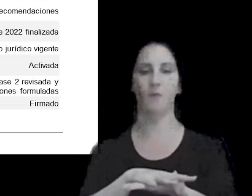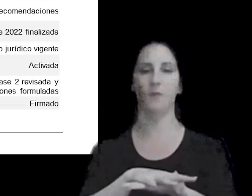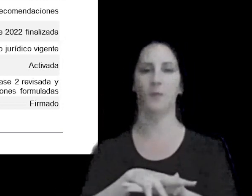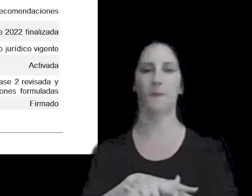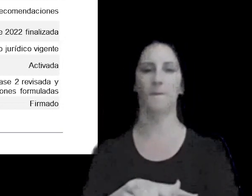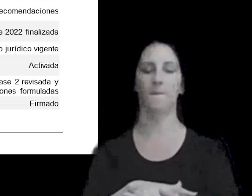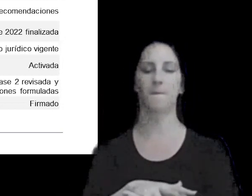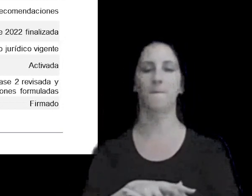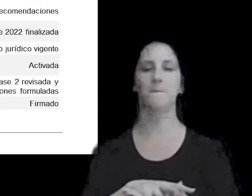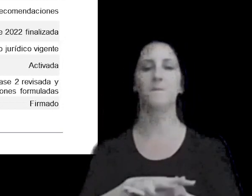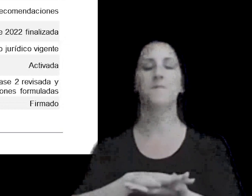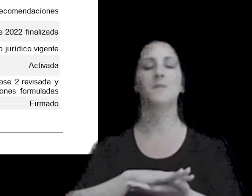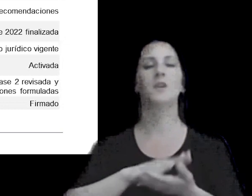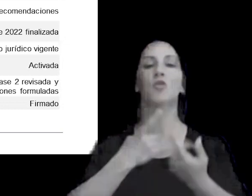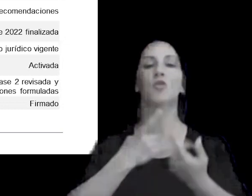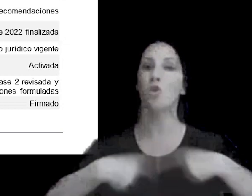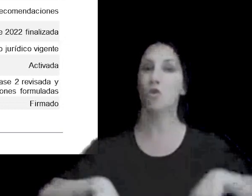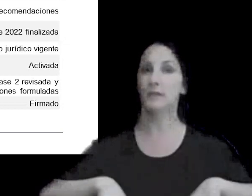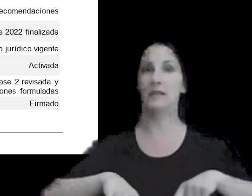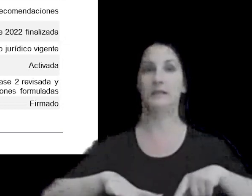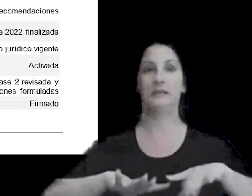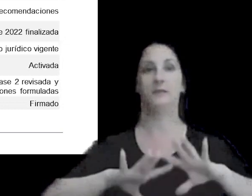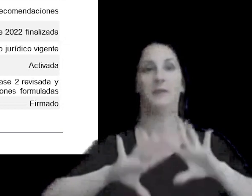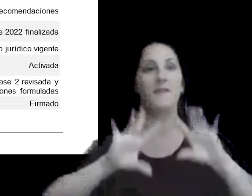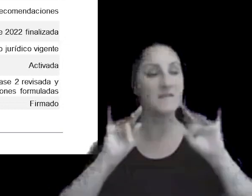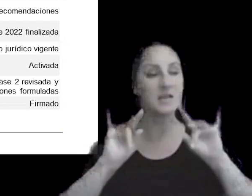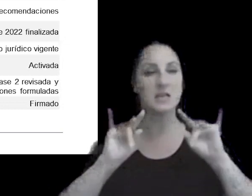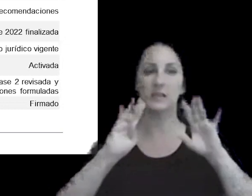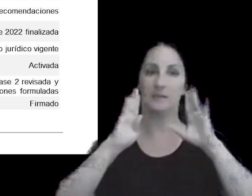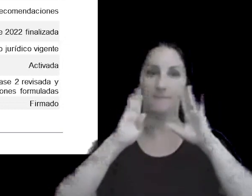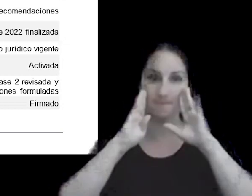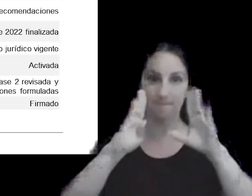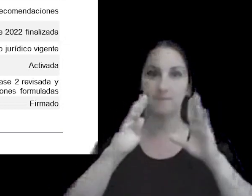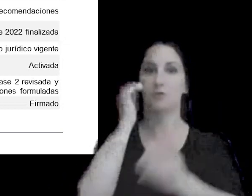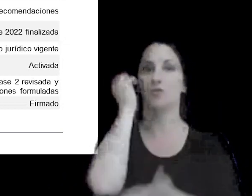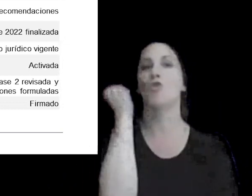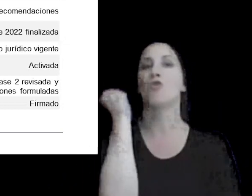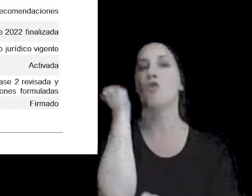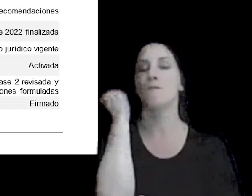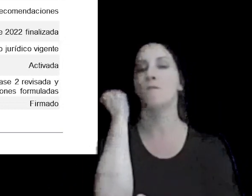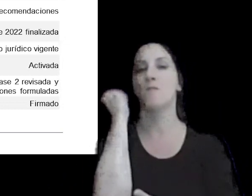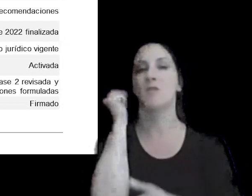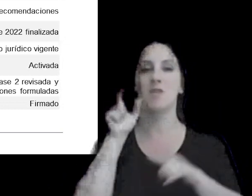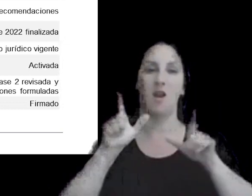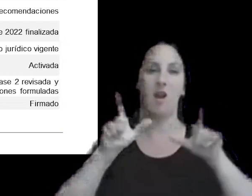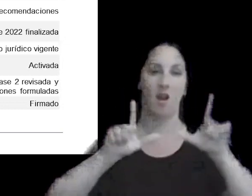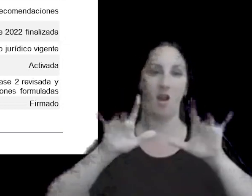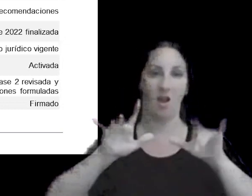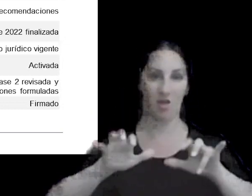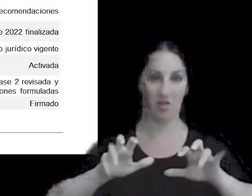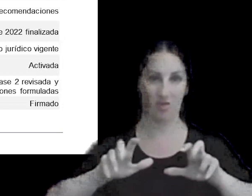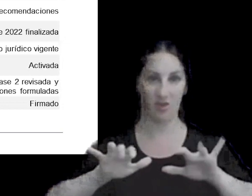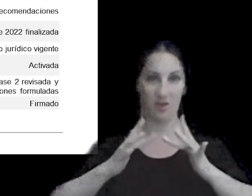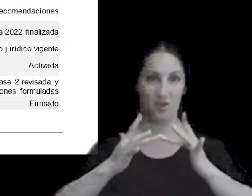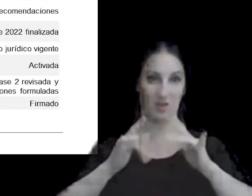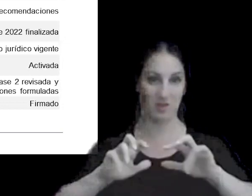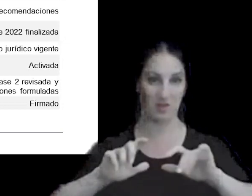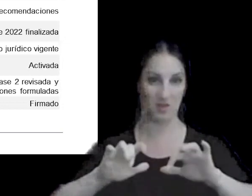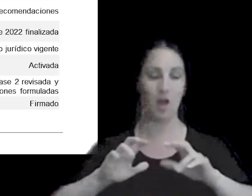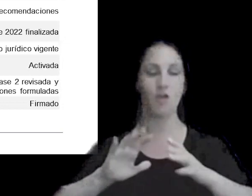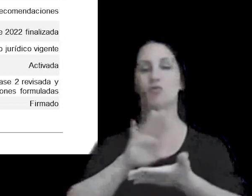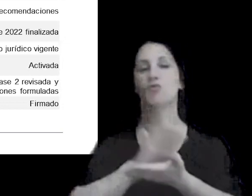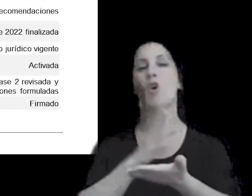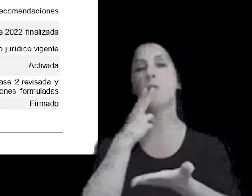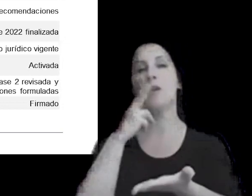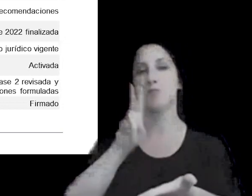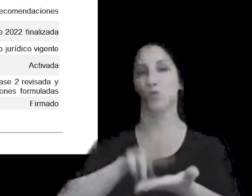hacer frente a los retos de la economía digital que es lo que se viene en materia de tributación